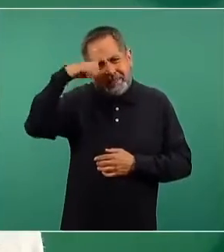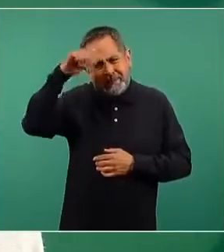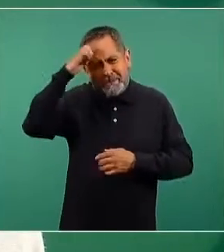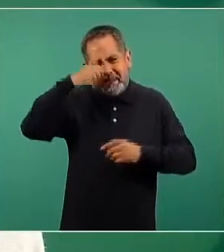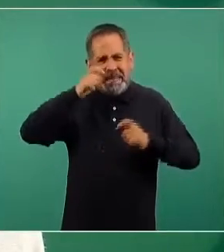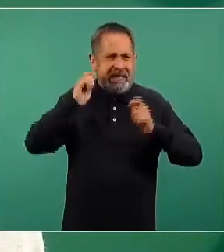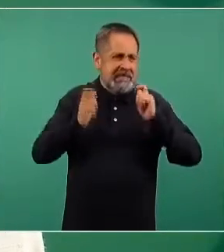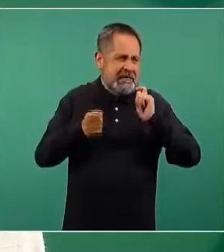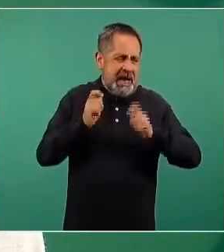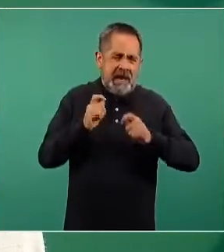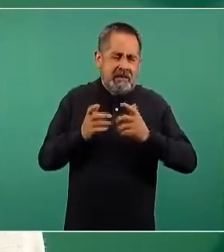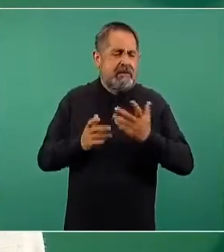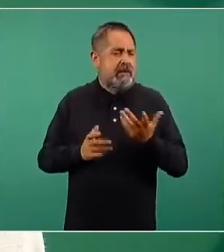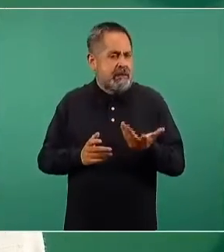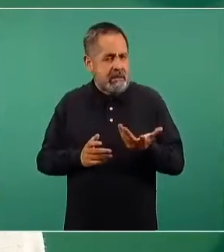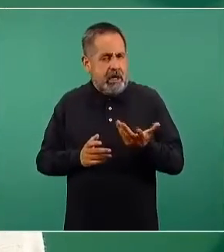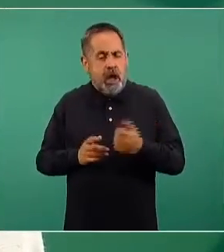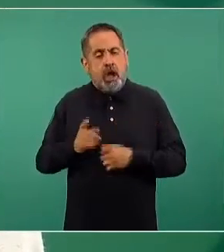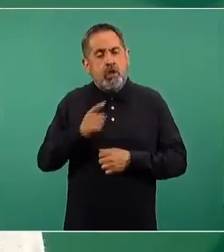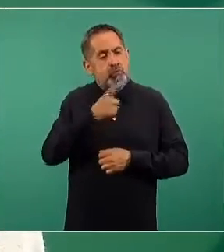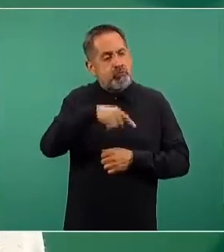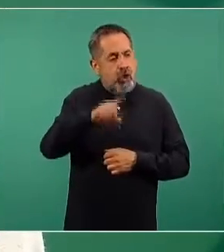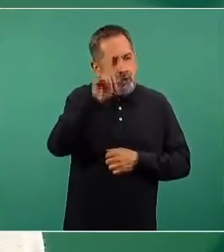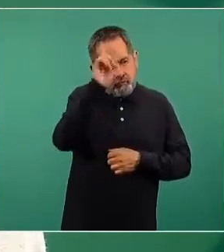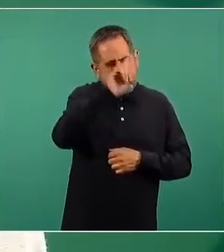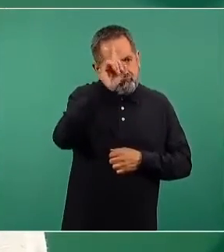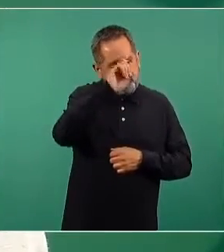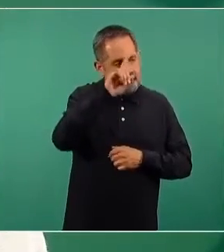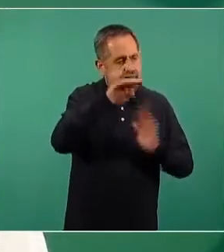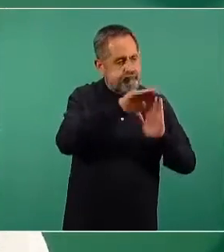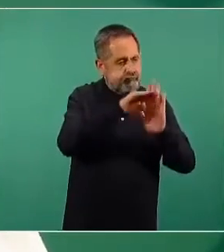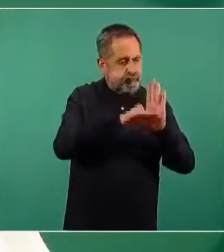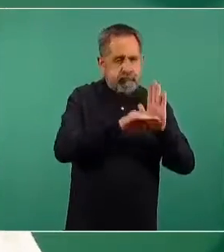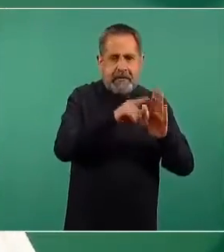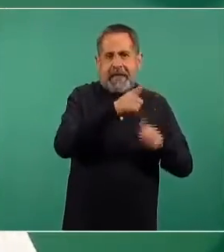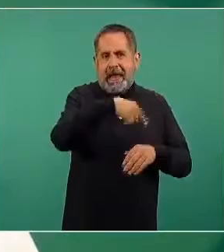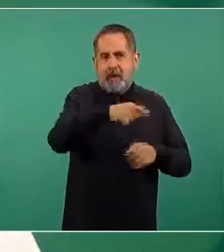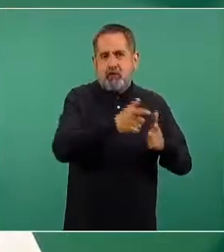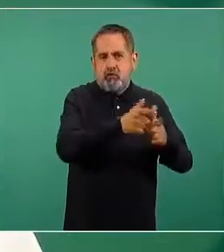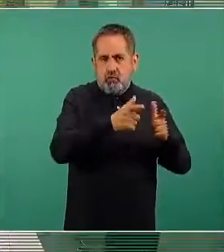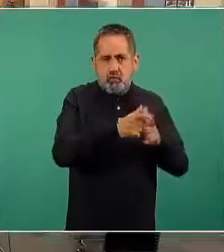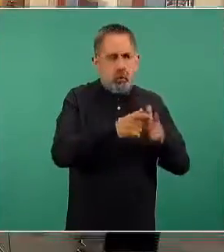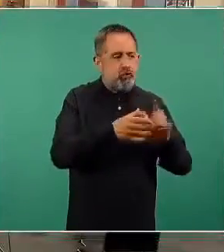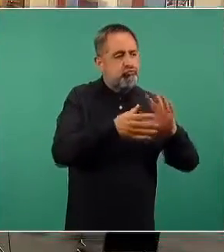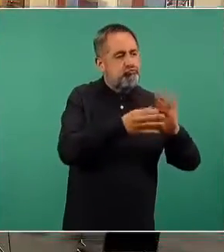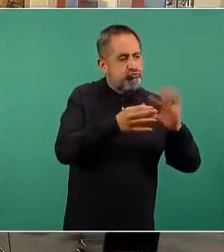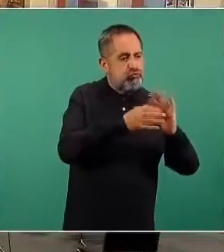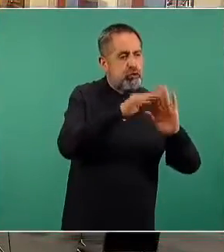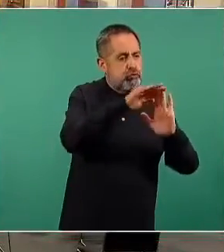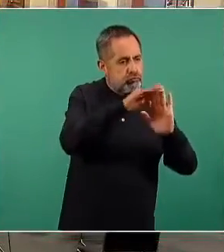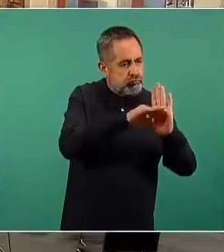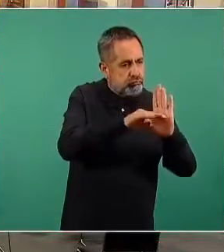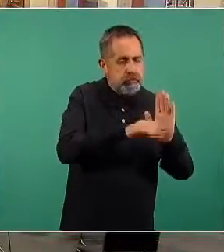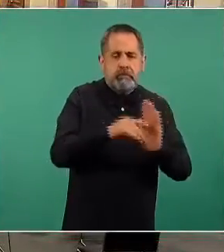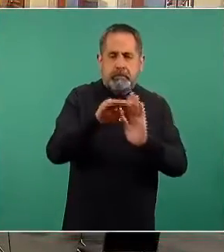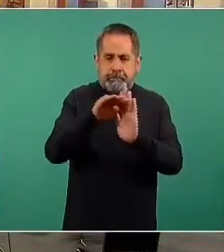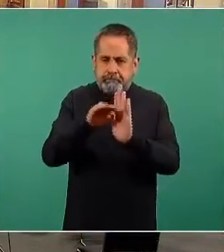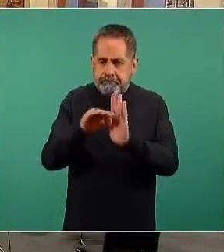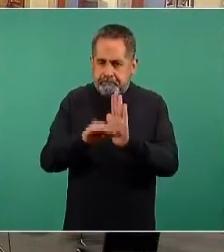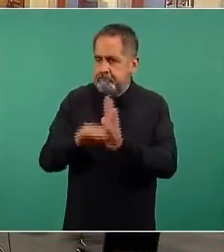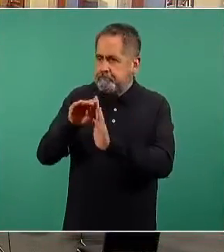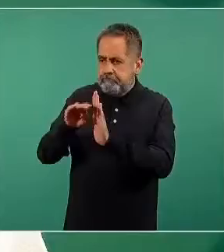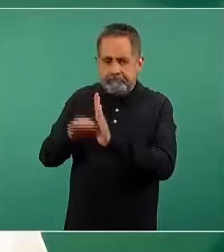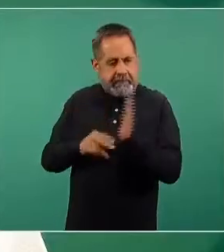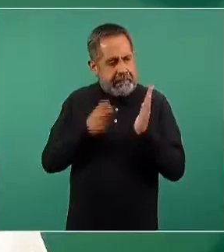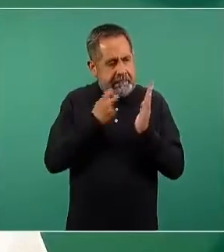importante que las recomendaciones técnicas que emiten estos grupos técnicos sean considerados con toda la